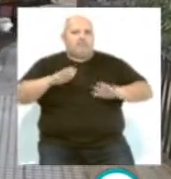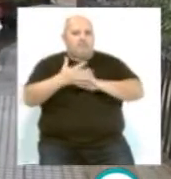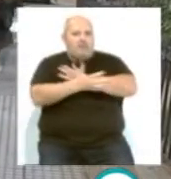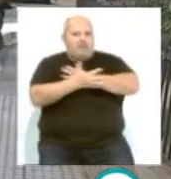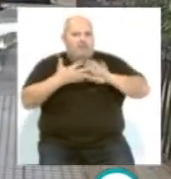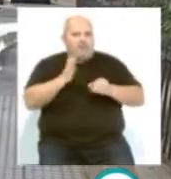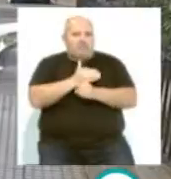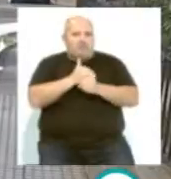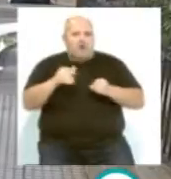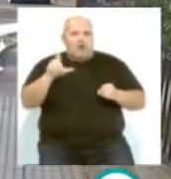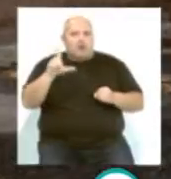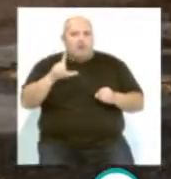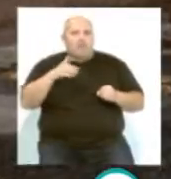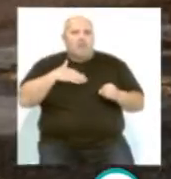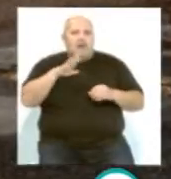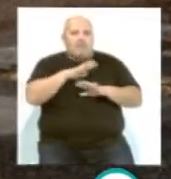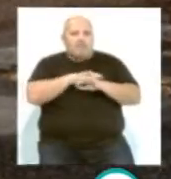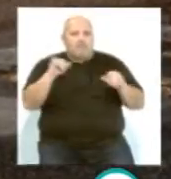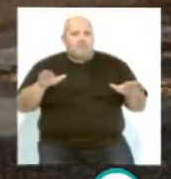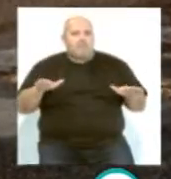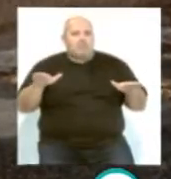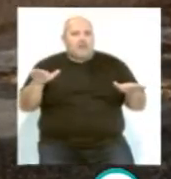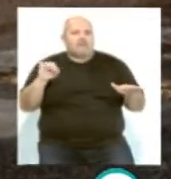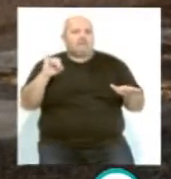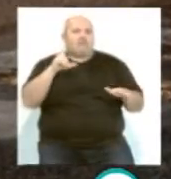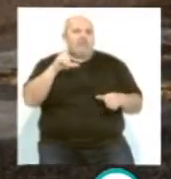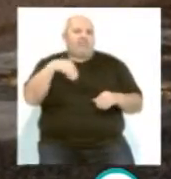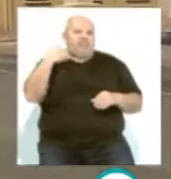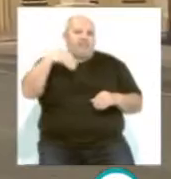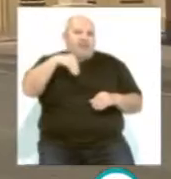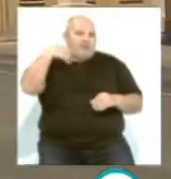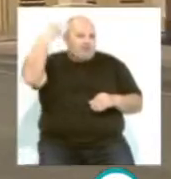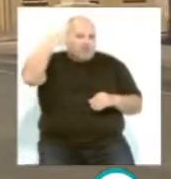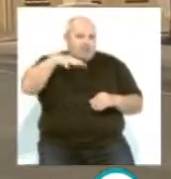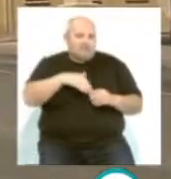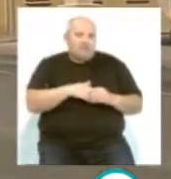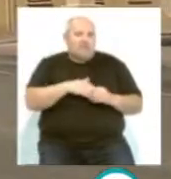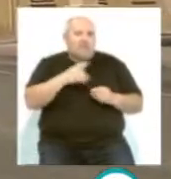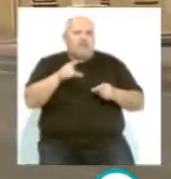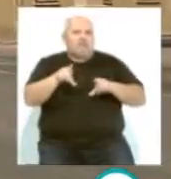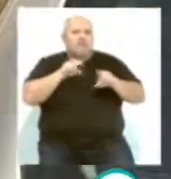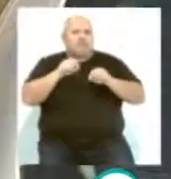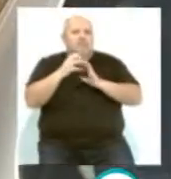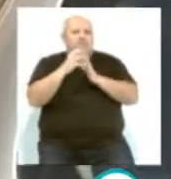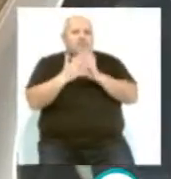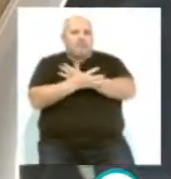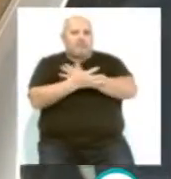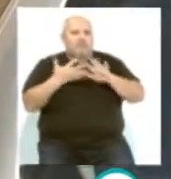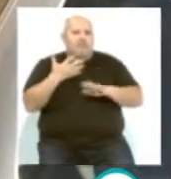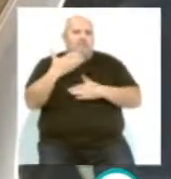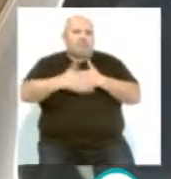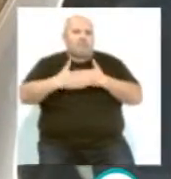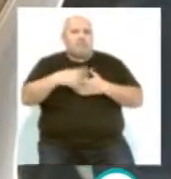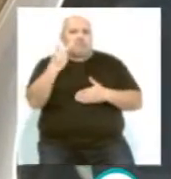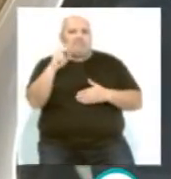el interior de los barrios de Loreto, La Paz, Puntales y Cerro del Moro. Decisiones como la reducción de la velocidad a un